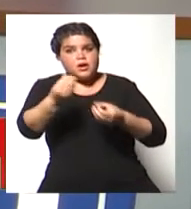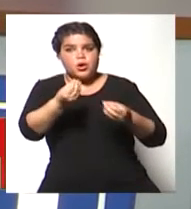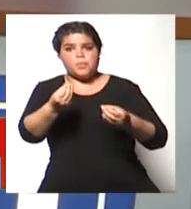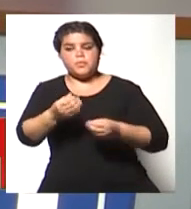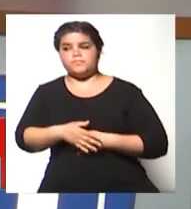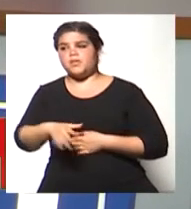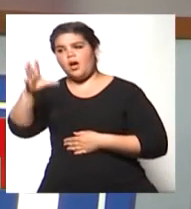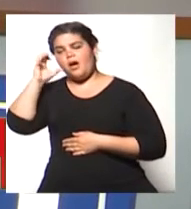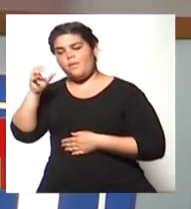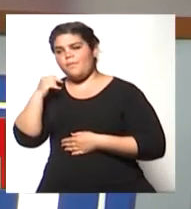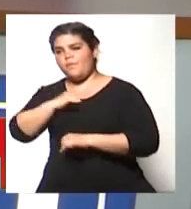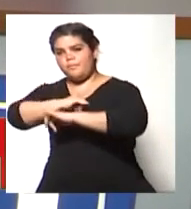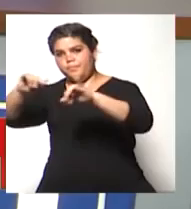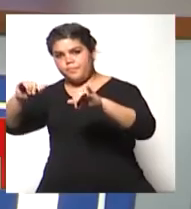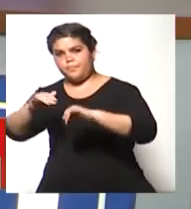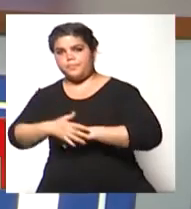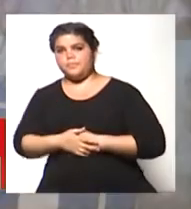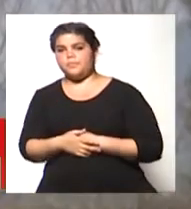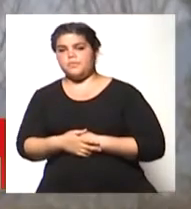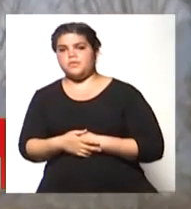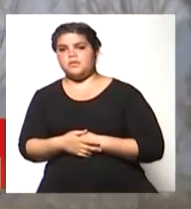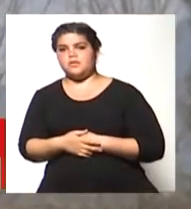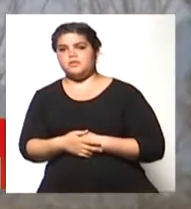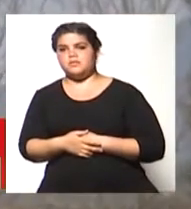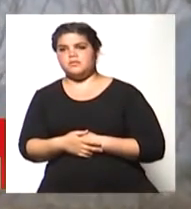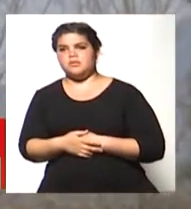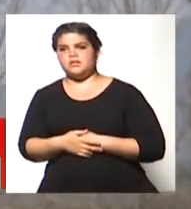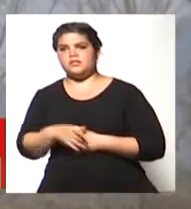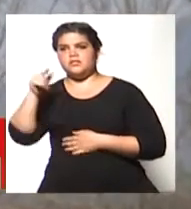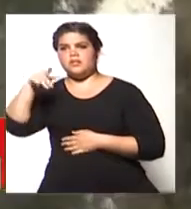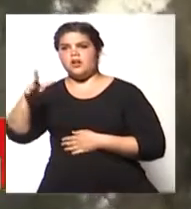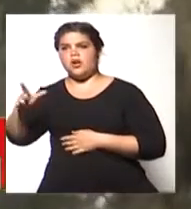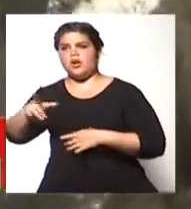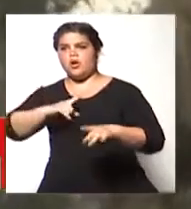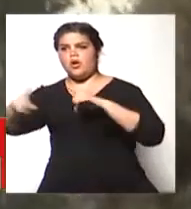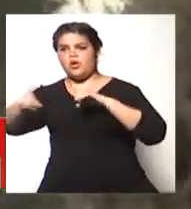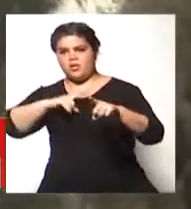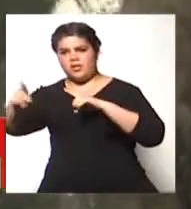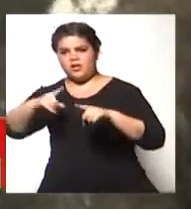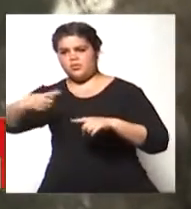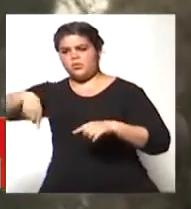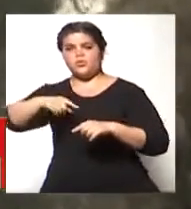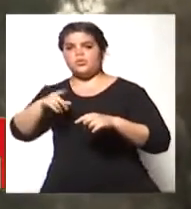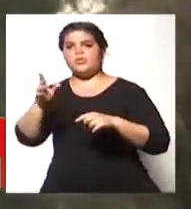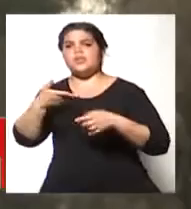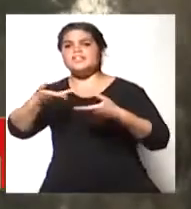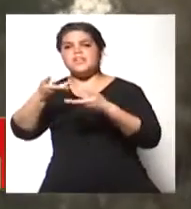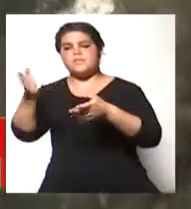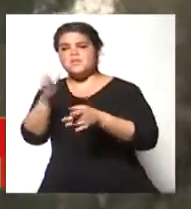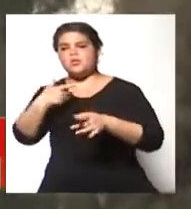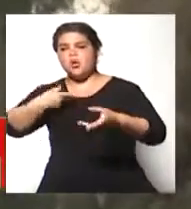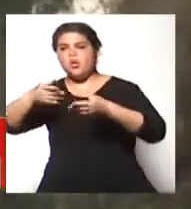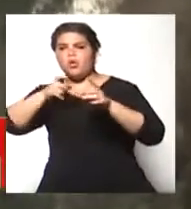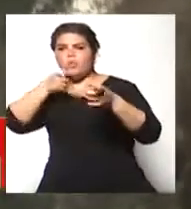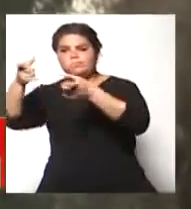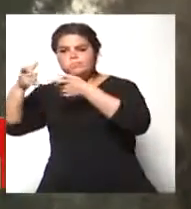recuerdo que Defensa Civil es un ente de coordinación. Nosotros coordinamos todos los servicios. O sea, que todos los servicios están